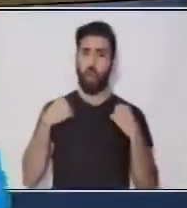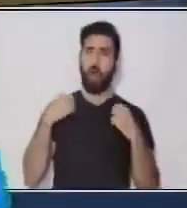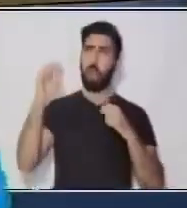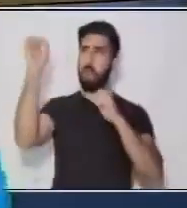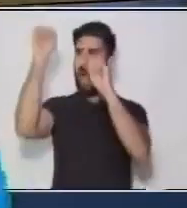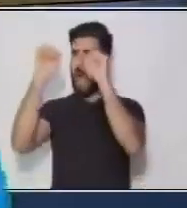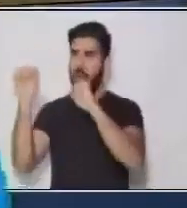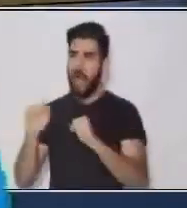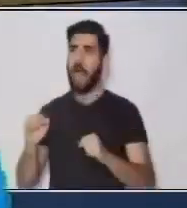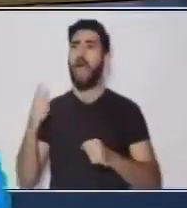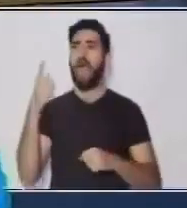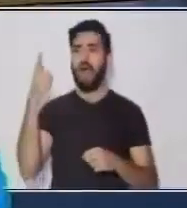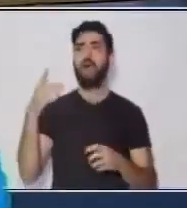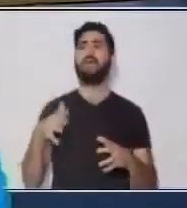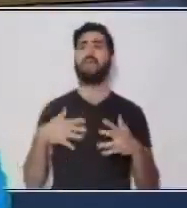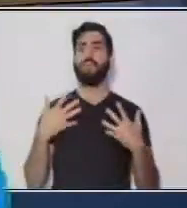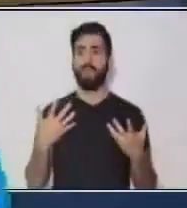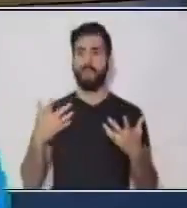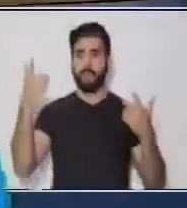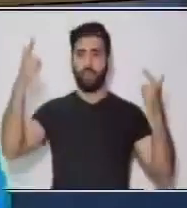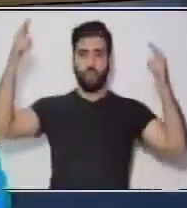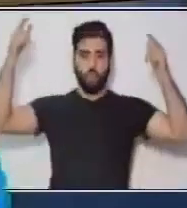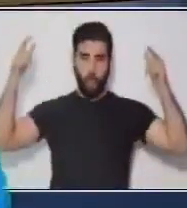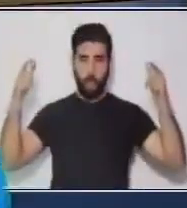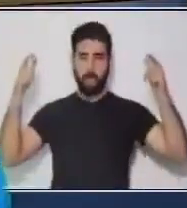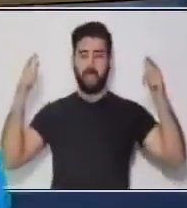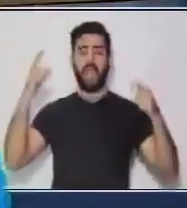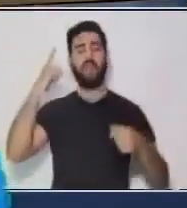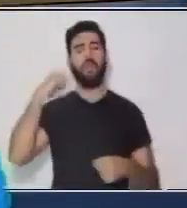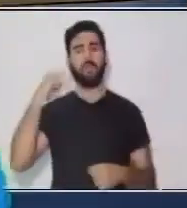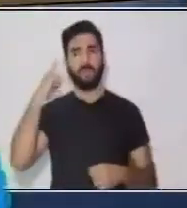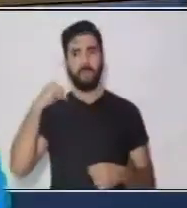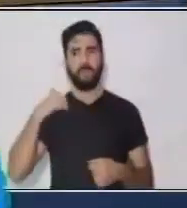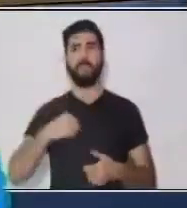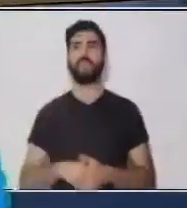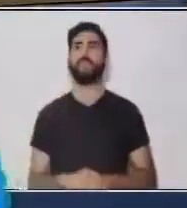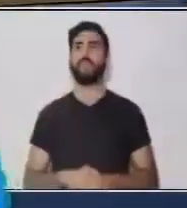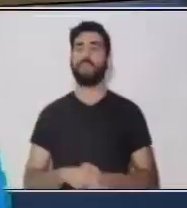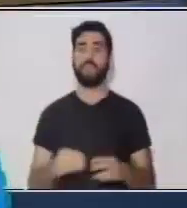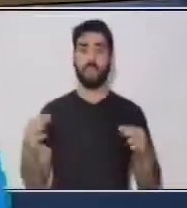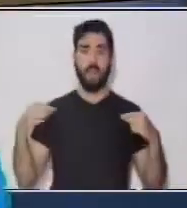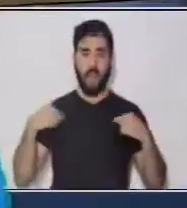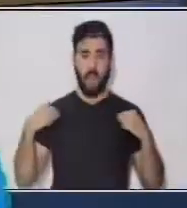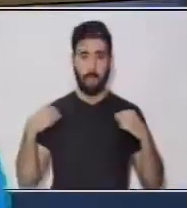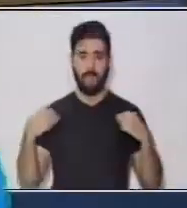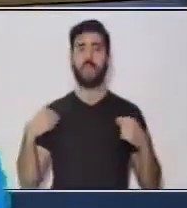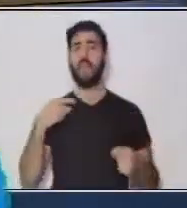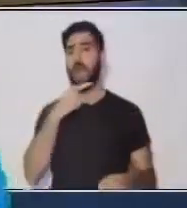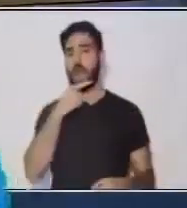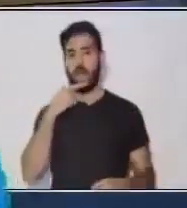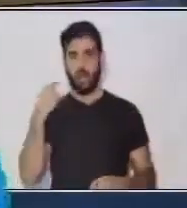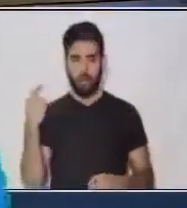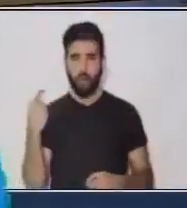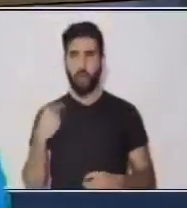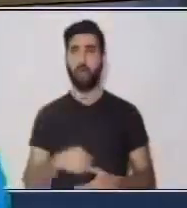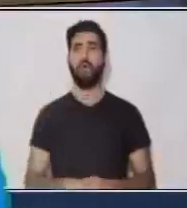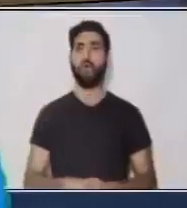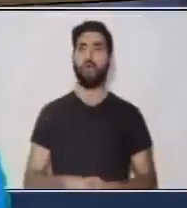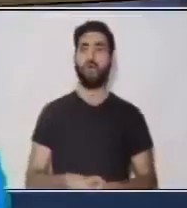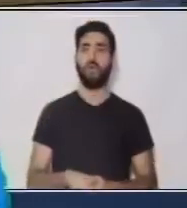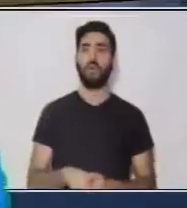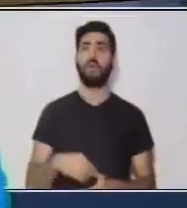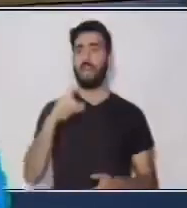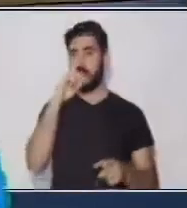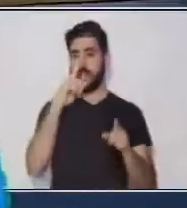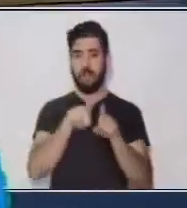Le había puesto un sombrero de color negro, una camisa roja y un jeans